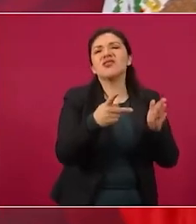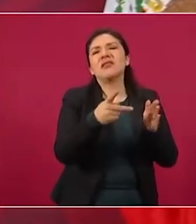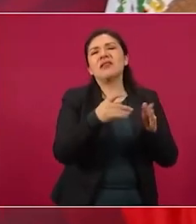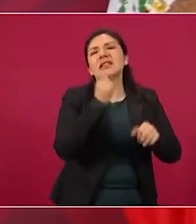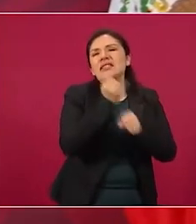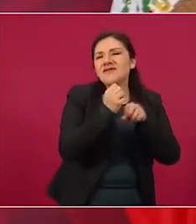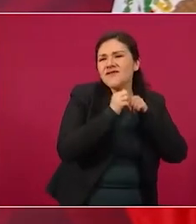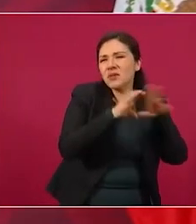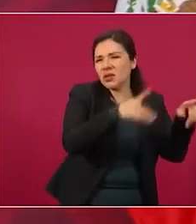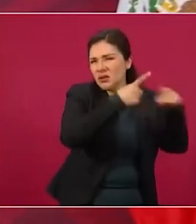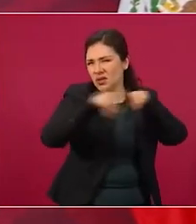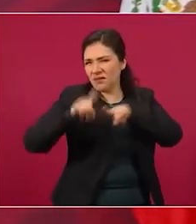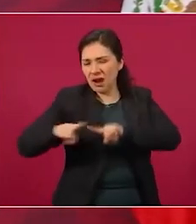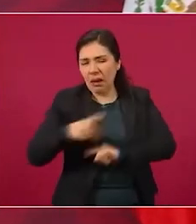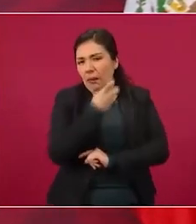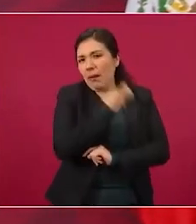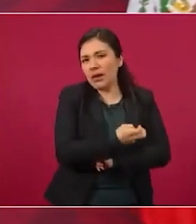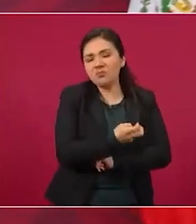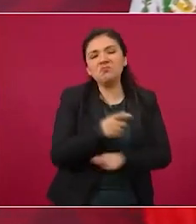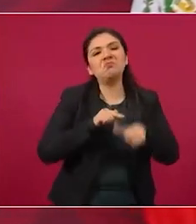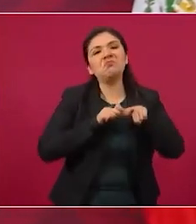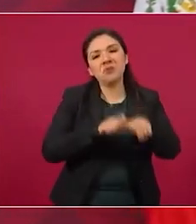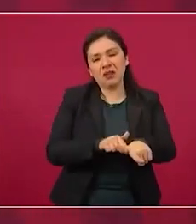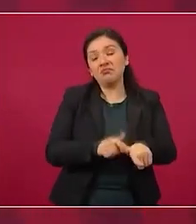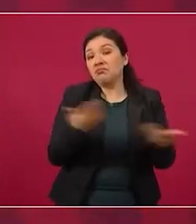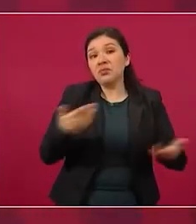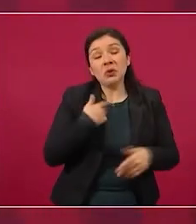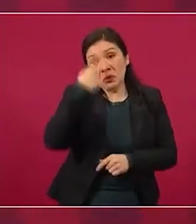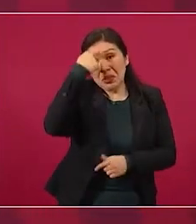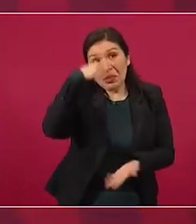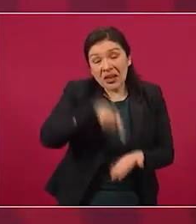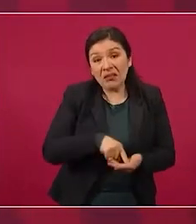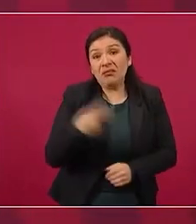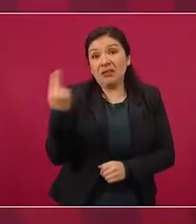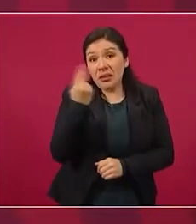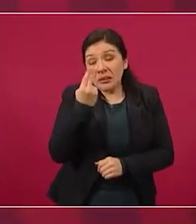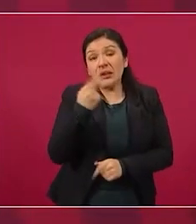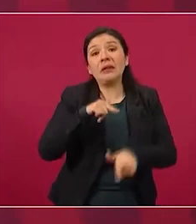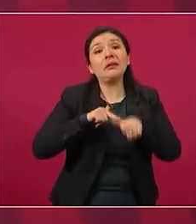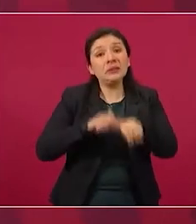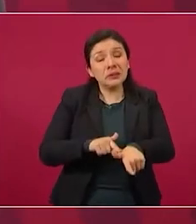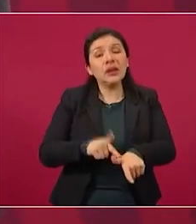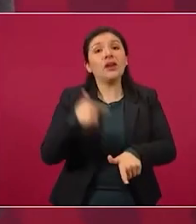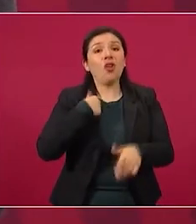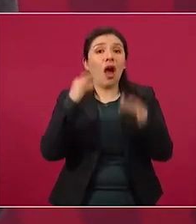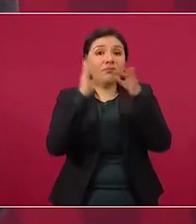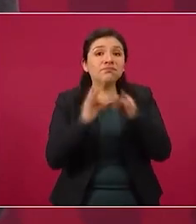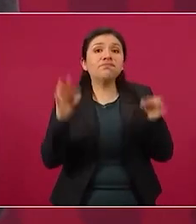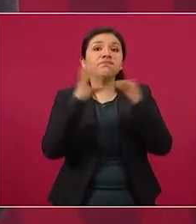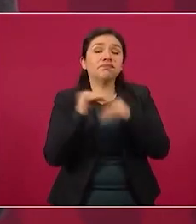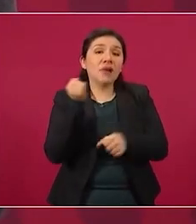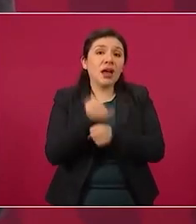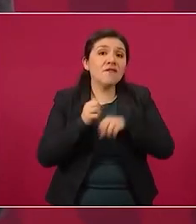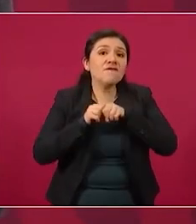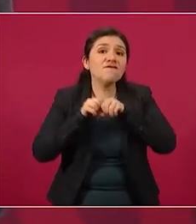es que yo creo que vamos a tener que refrescar información,